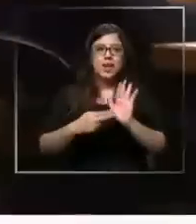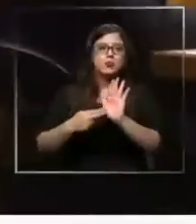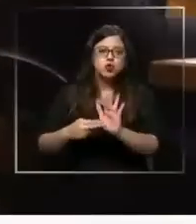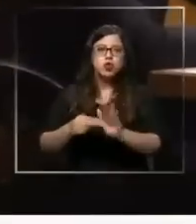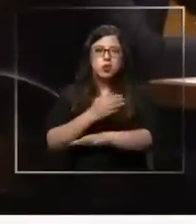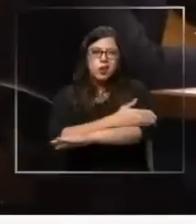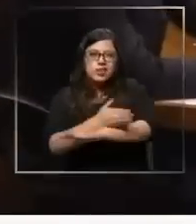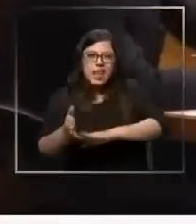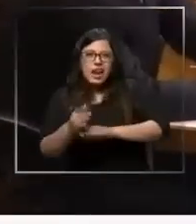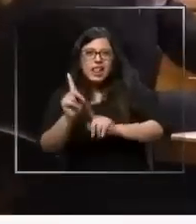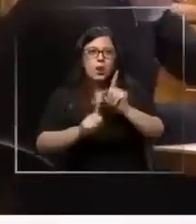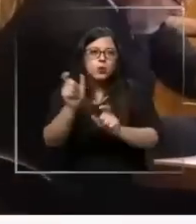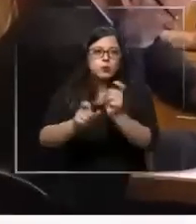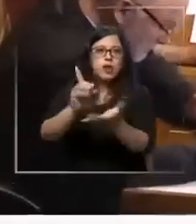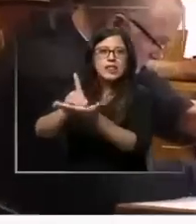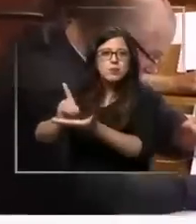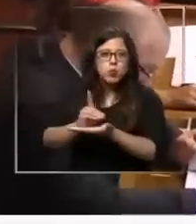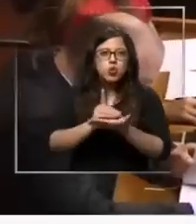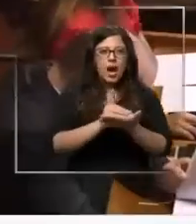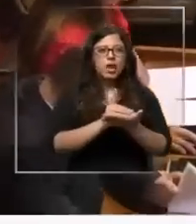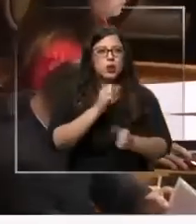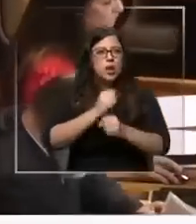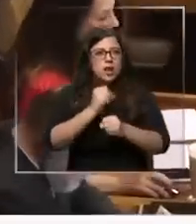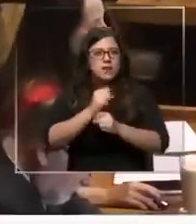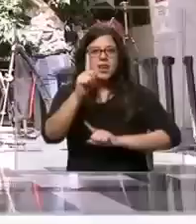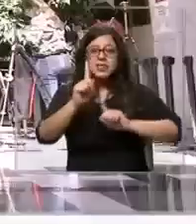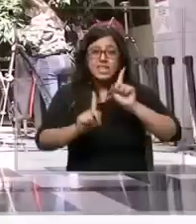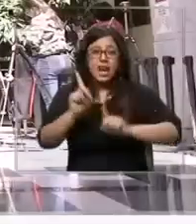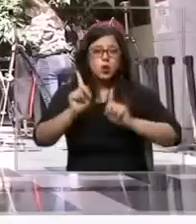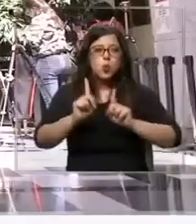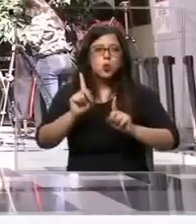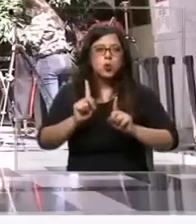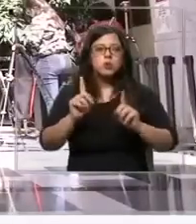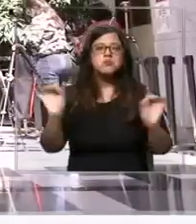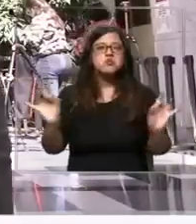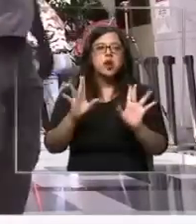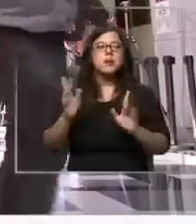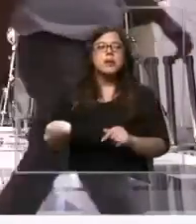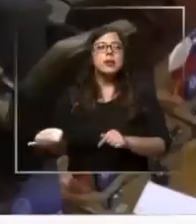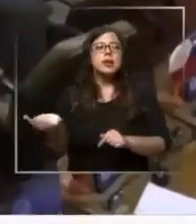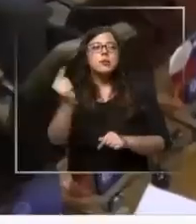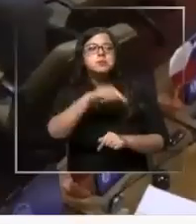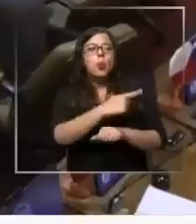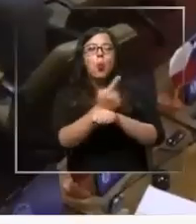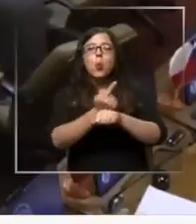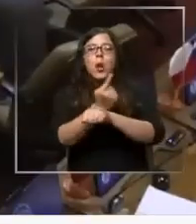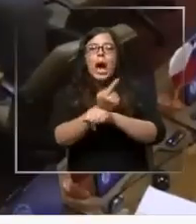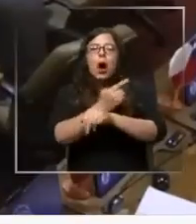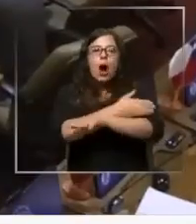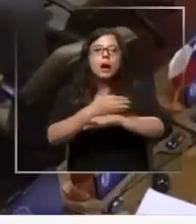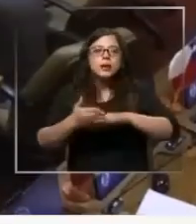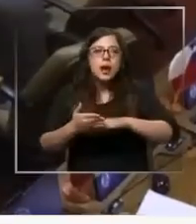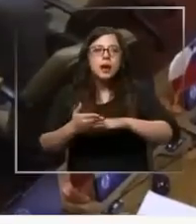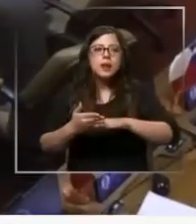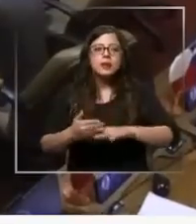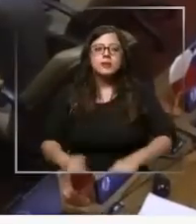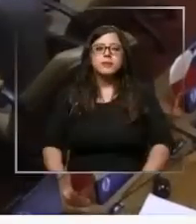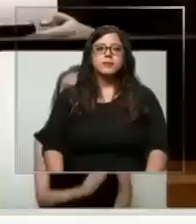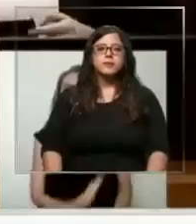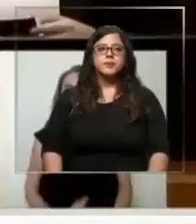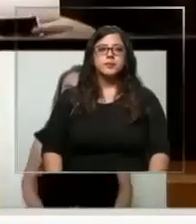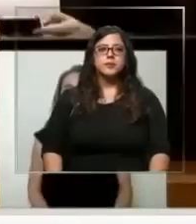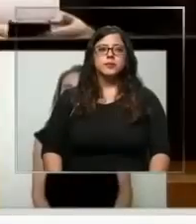los retrasos de algunas diputadas y diputados, quienes en algunos casos llegan incluso cerca de una hora tarde en promedio.